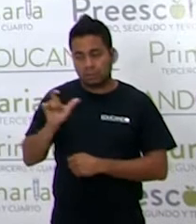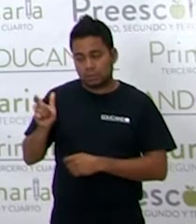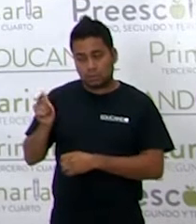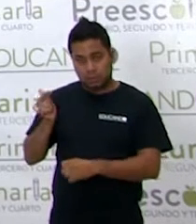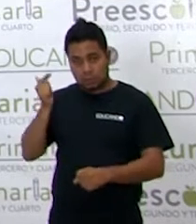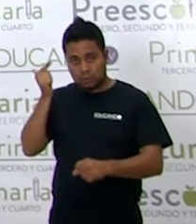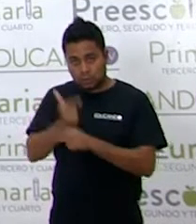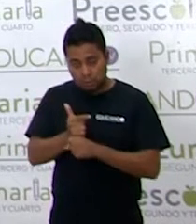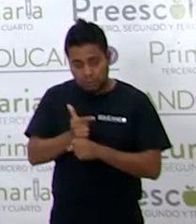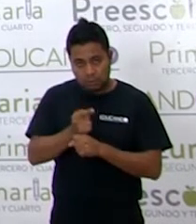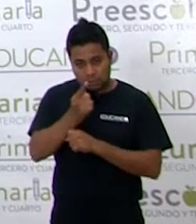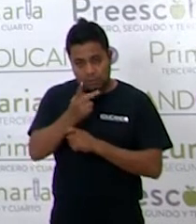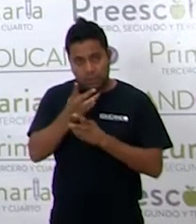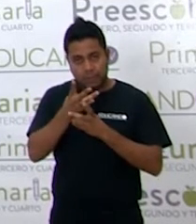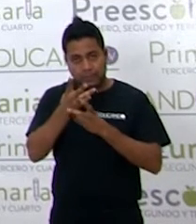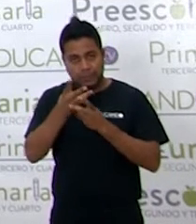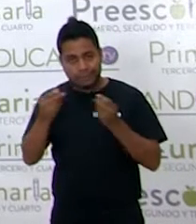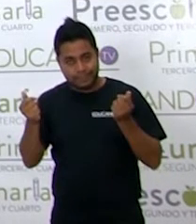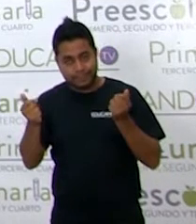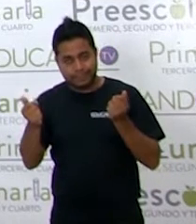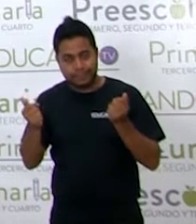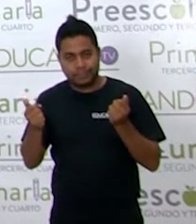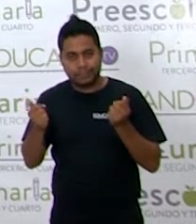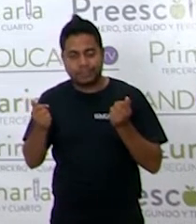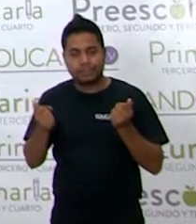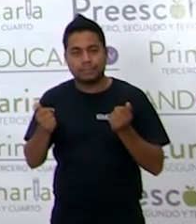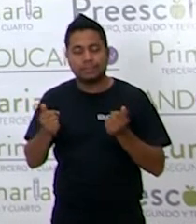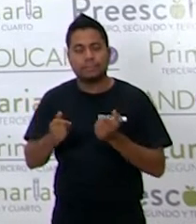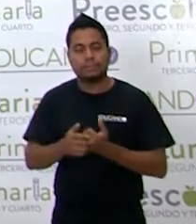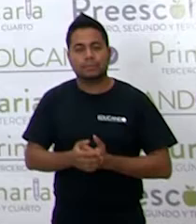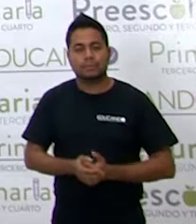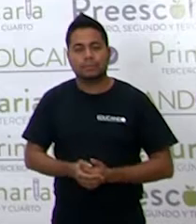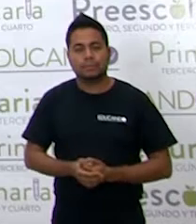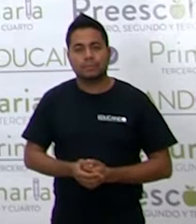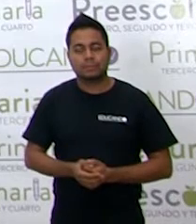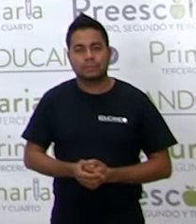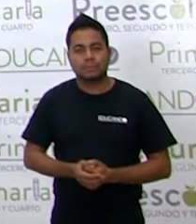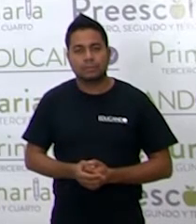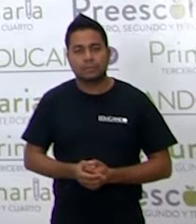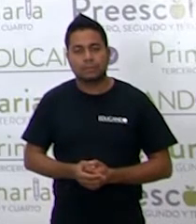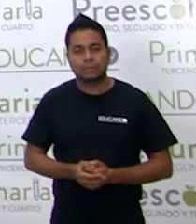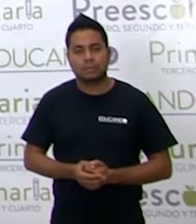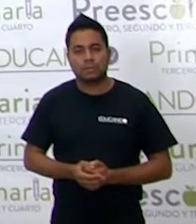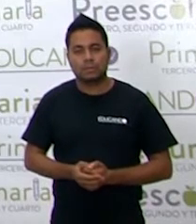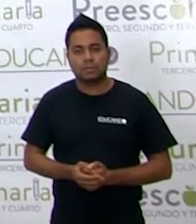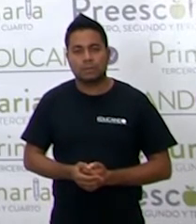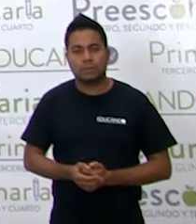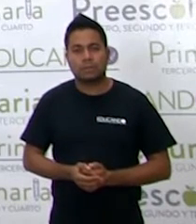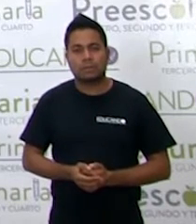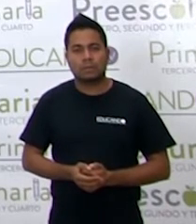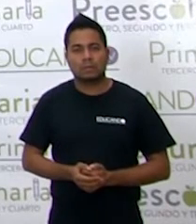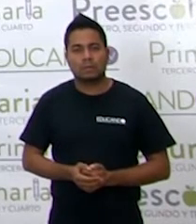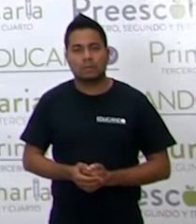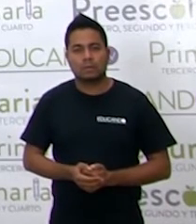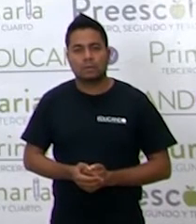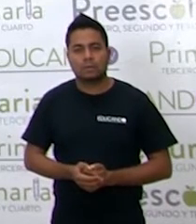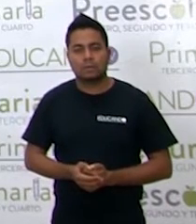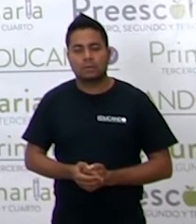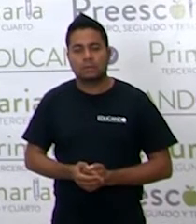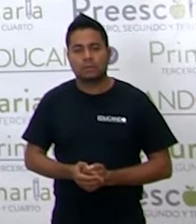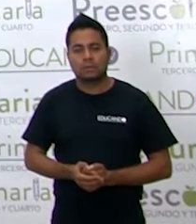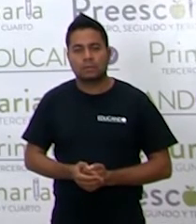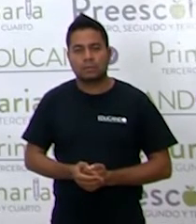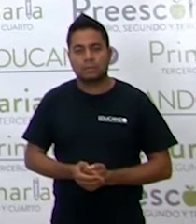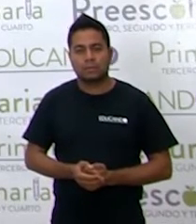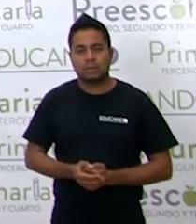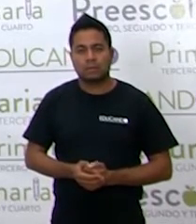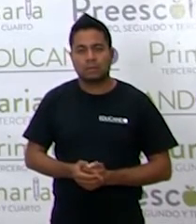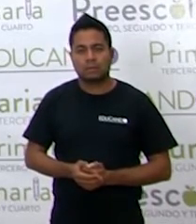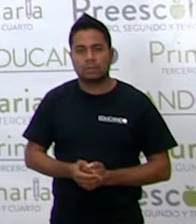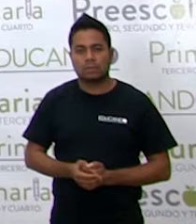era